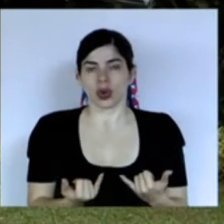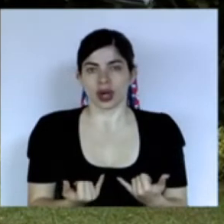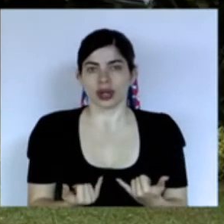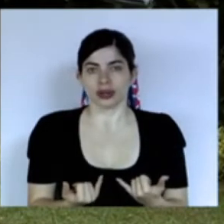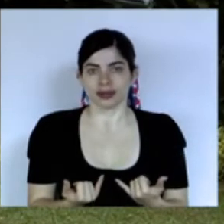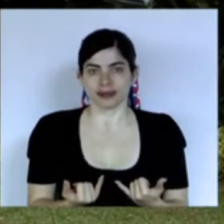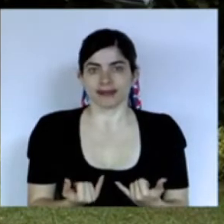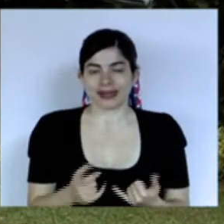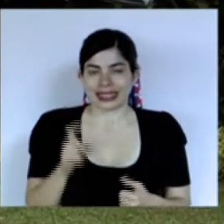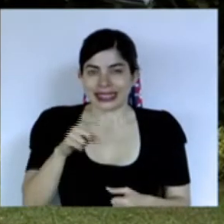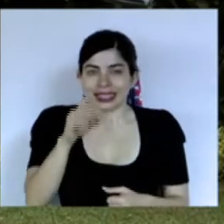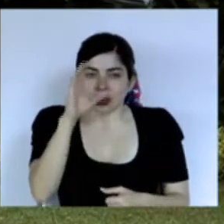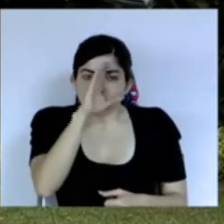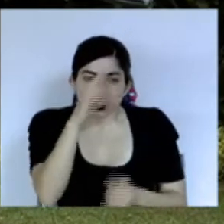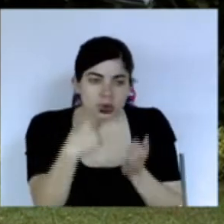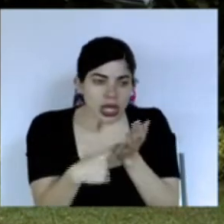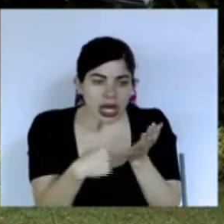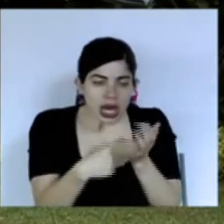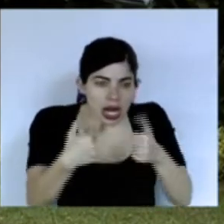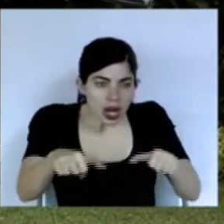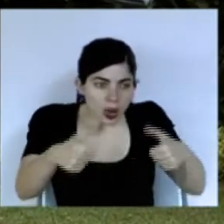tenemos que llegar a acuerdos